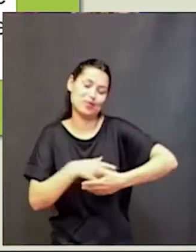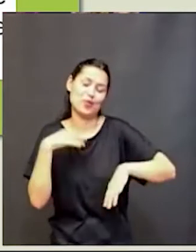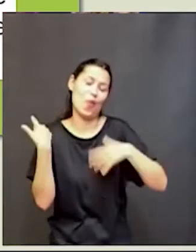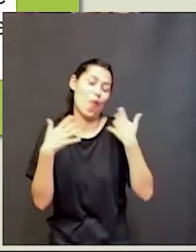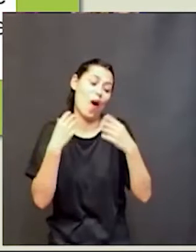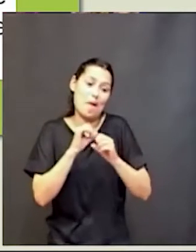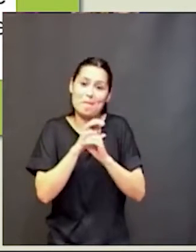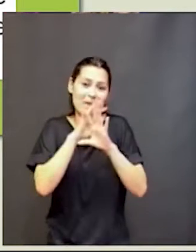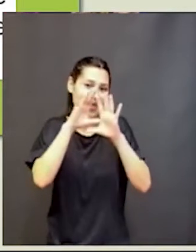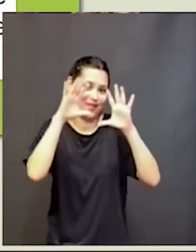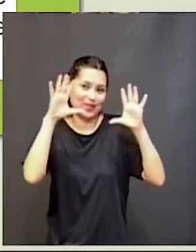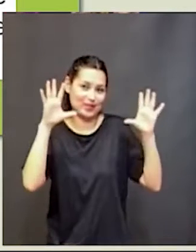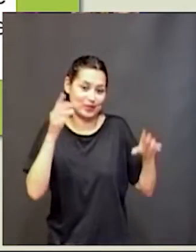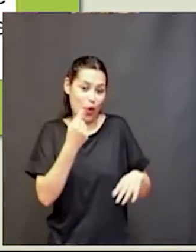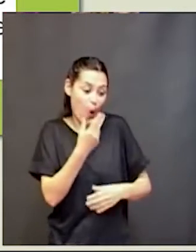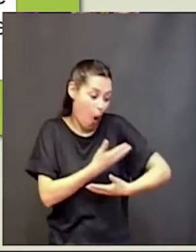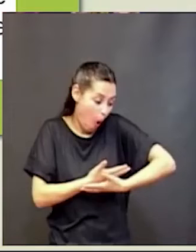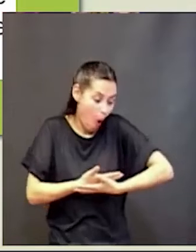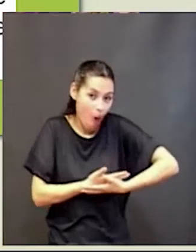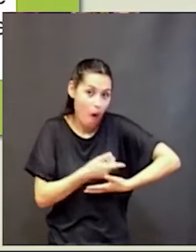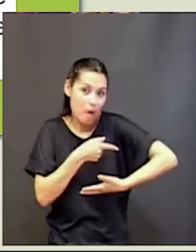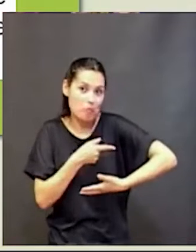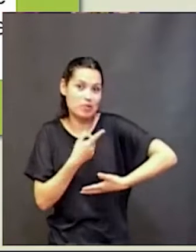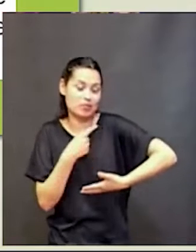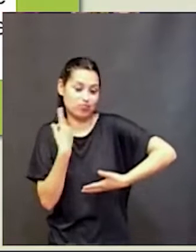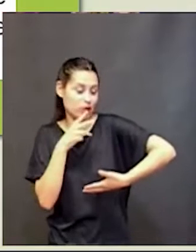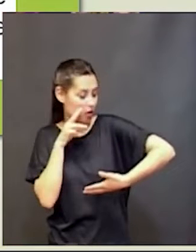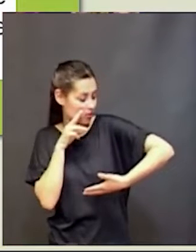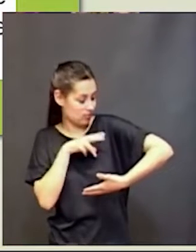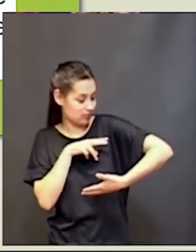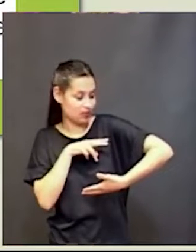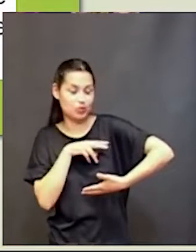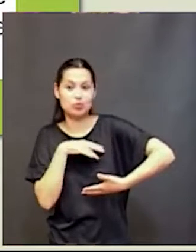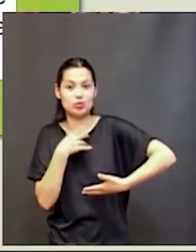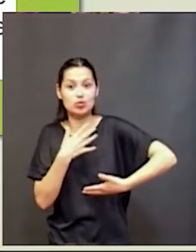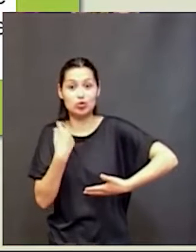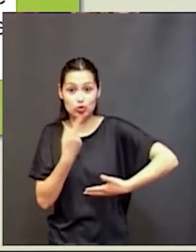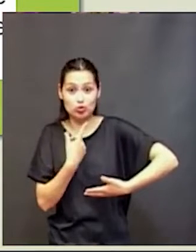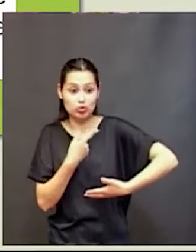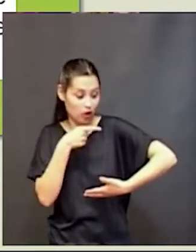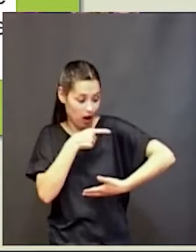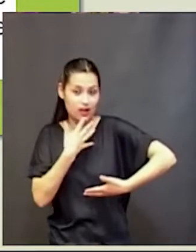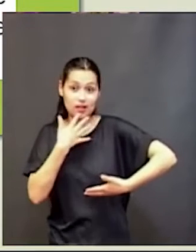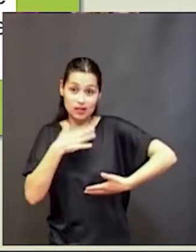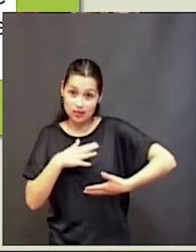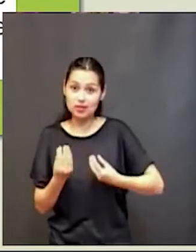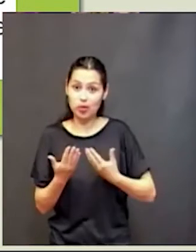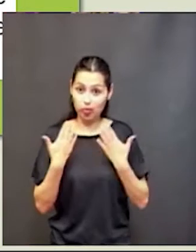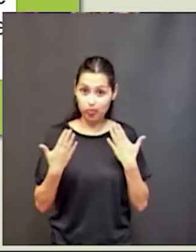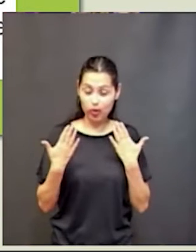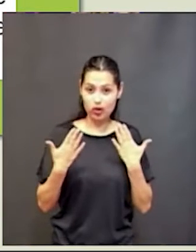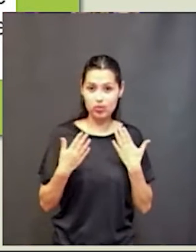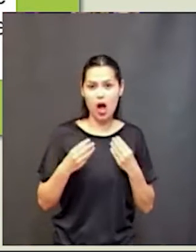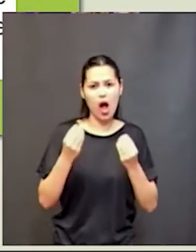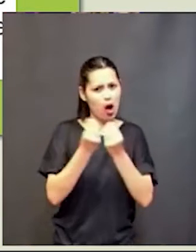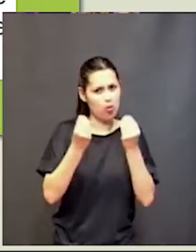realmente un bebé que nosotros miramos, vamos a entender un montón de cosas que les pasan, hay experimentos en